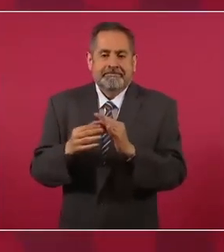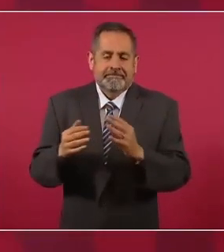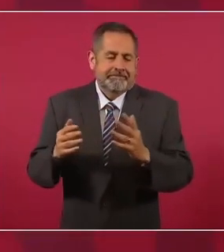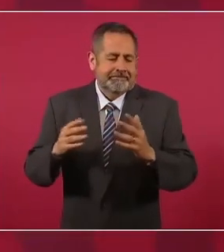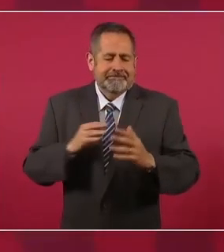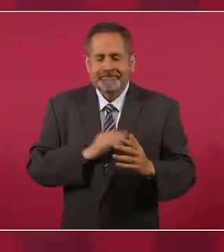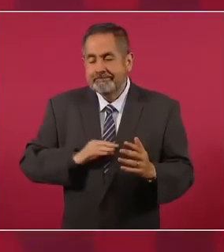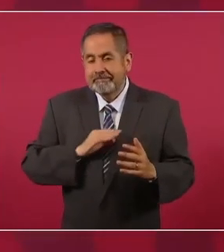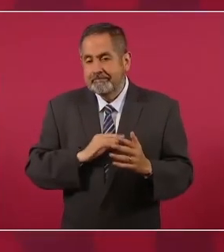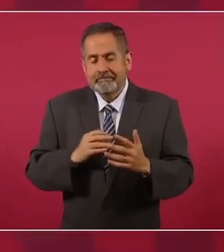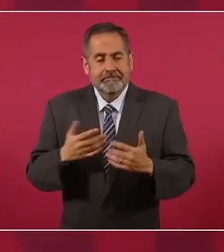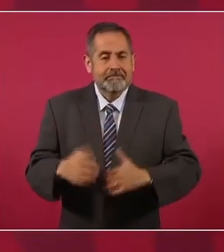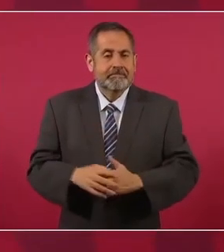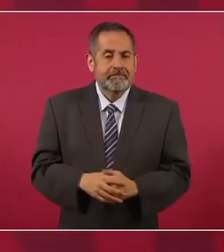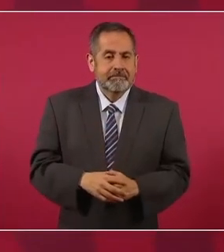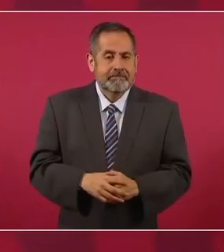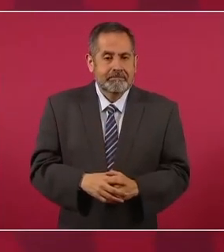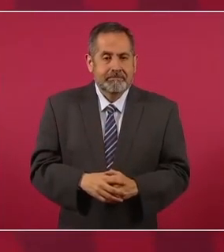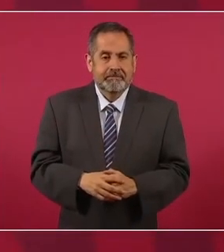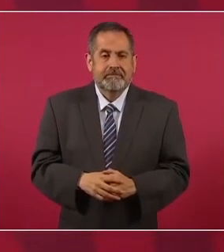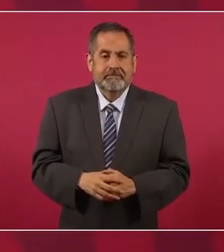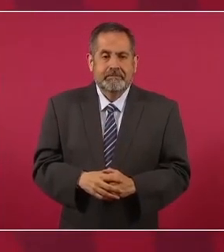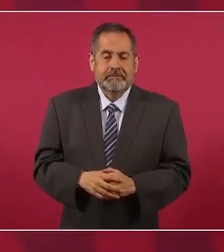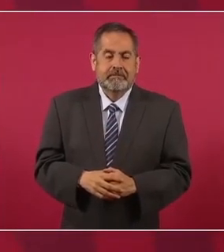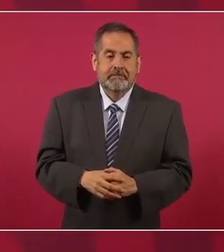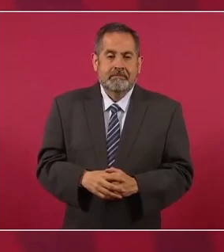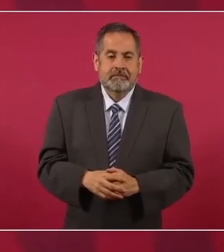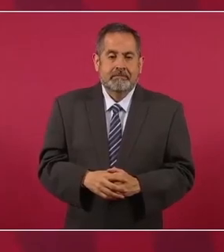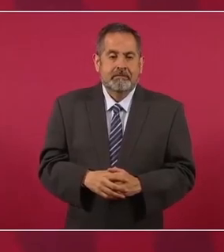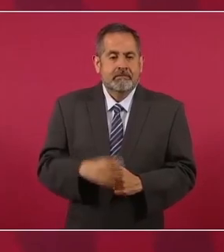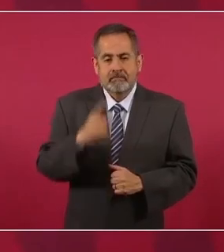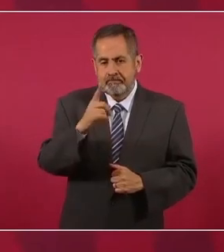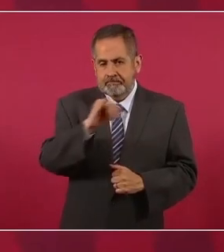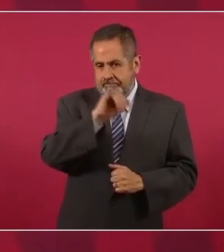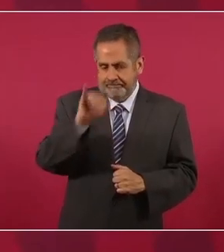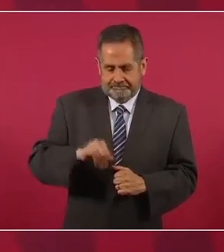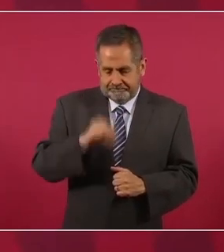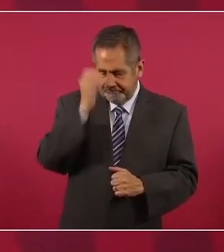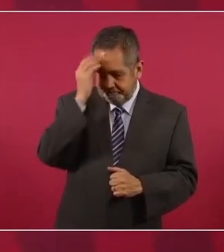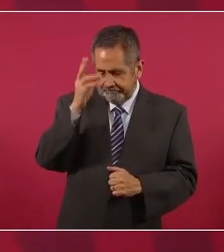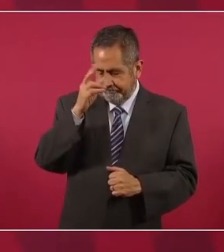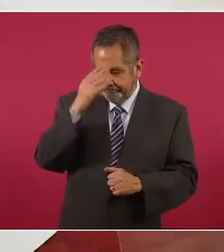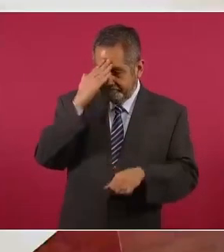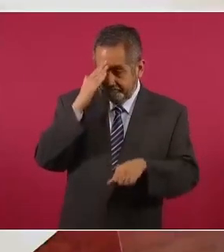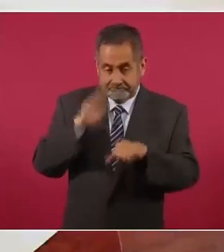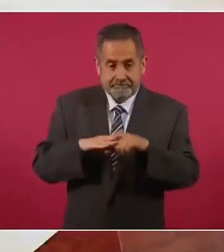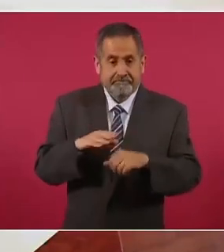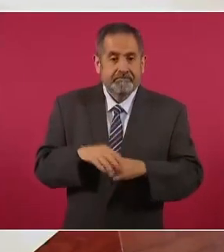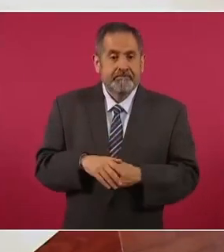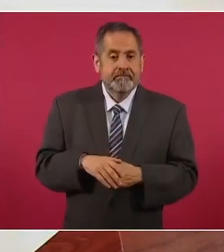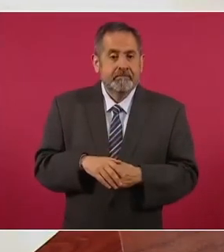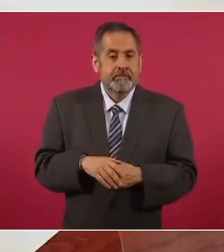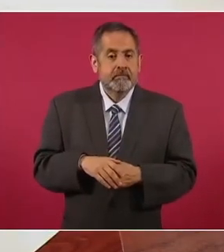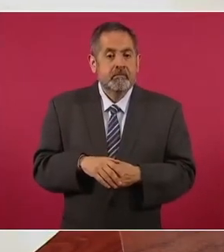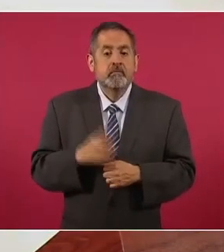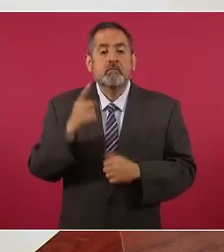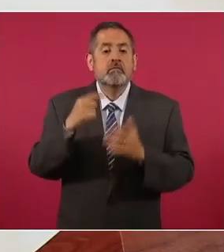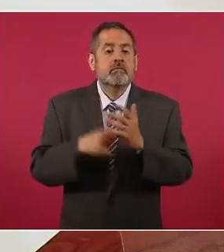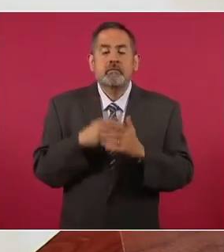Una de las cosas que nunca voy a olvidar es que saqué es un aplauso